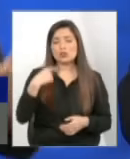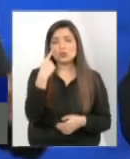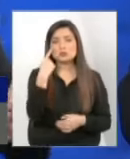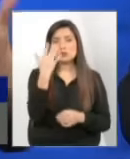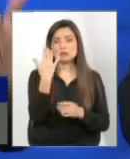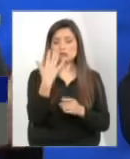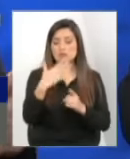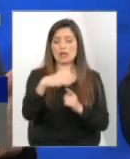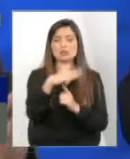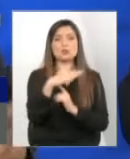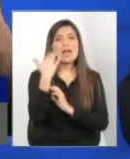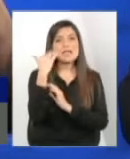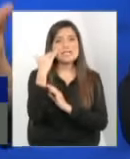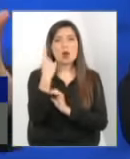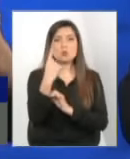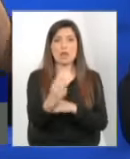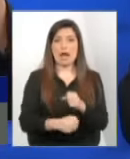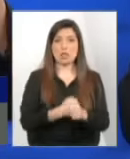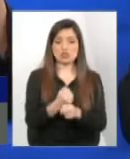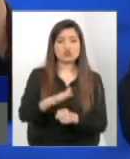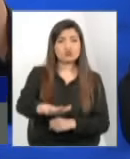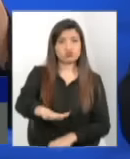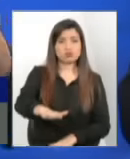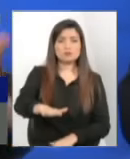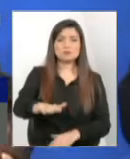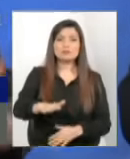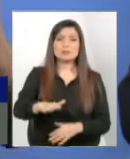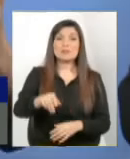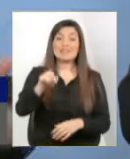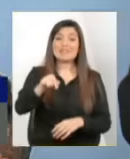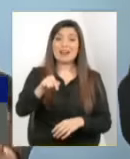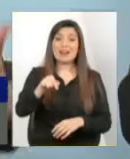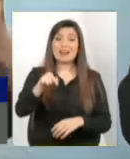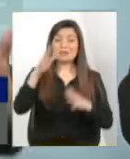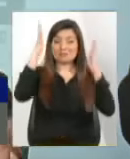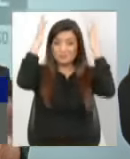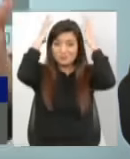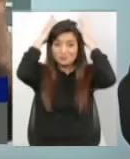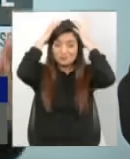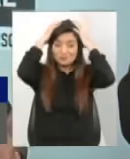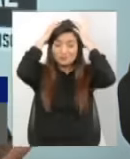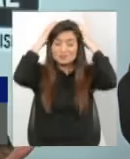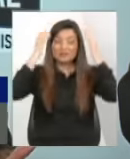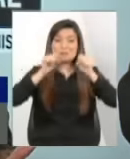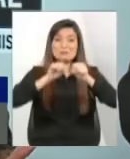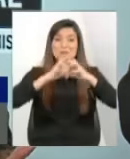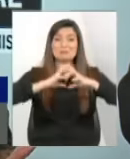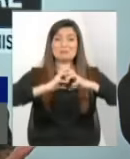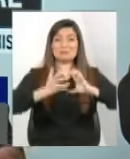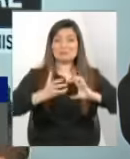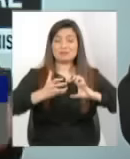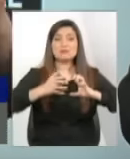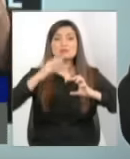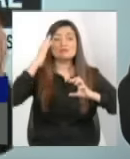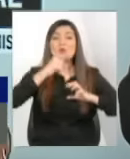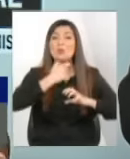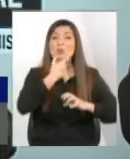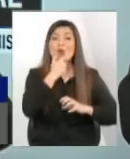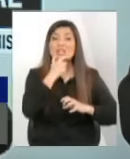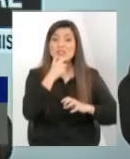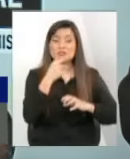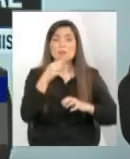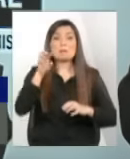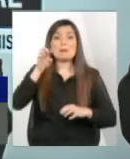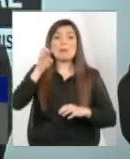niña, una niña de un año, fue fracturado su cráneo por las lesiones de su padre. Un juez de esta